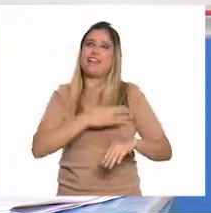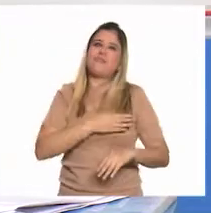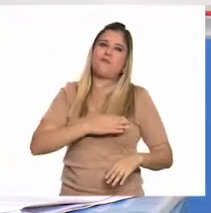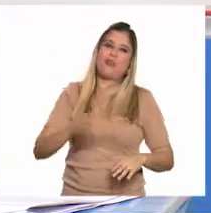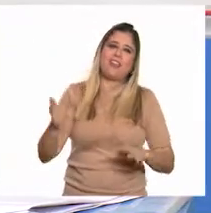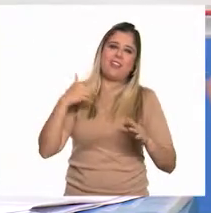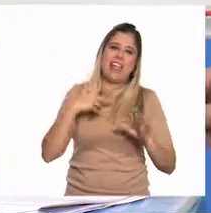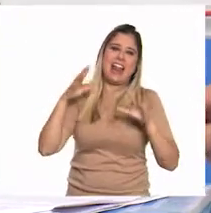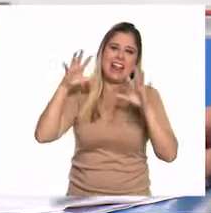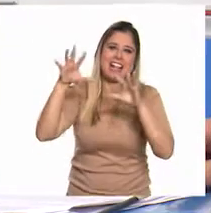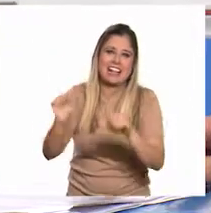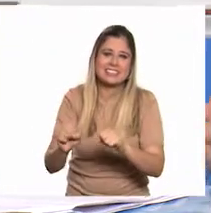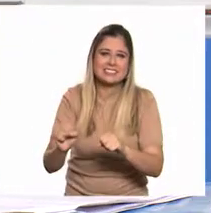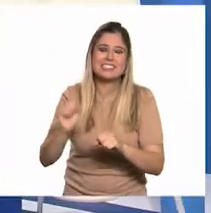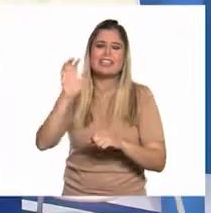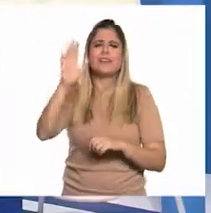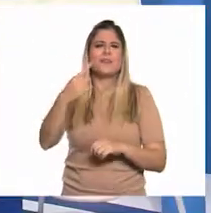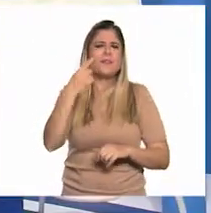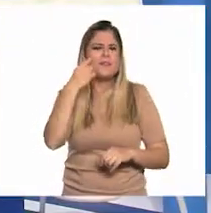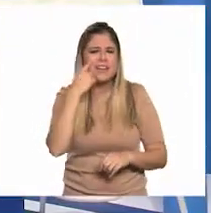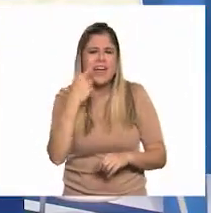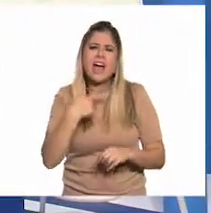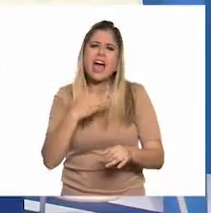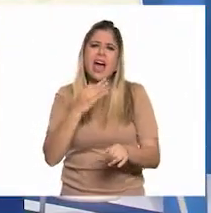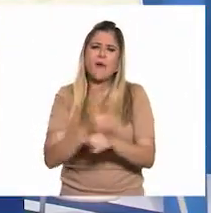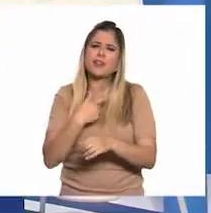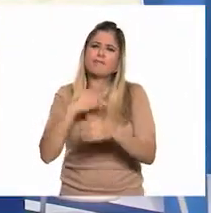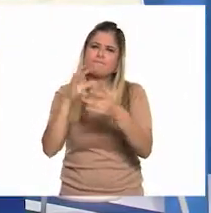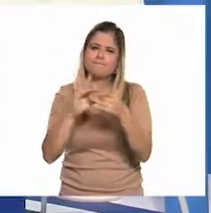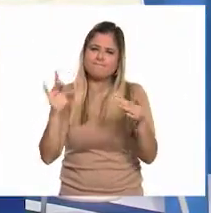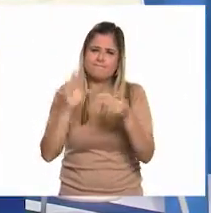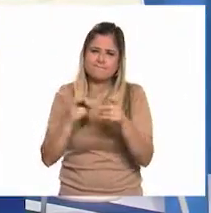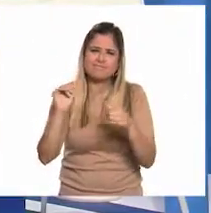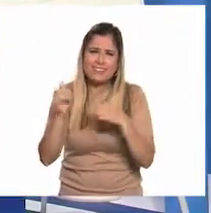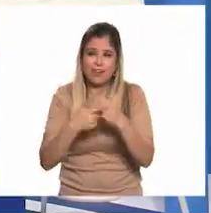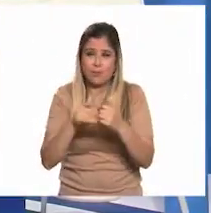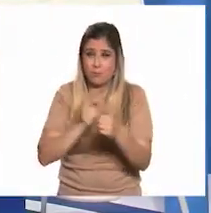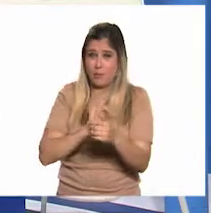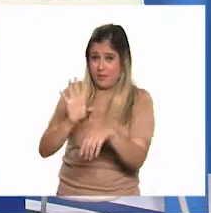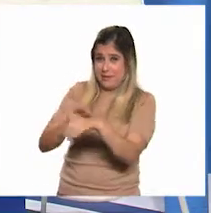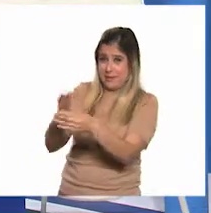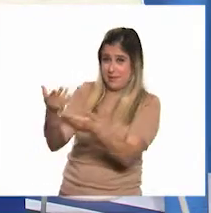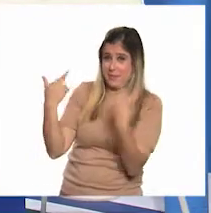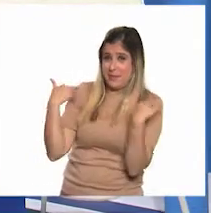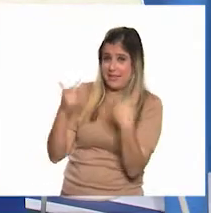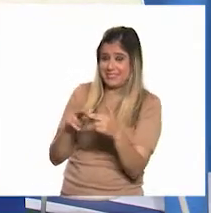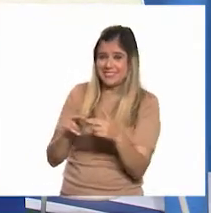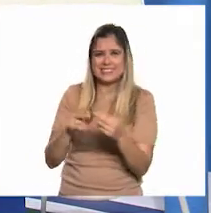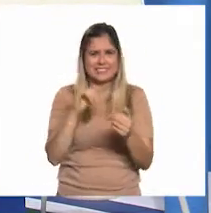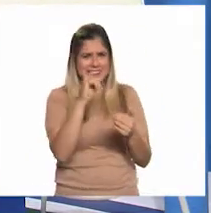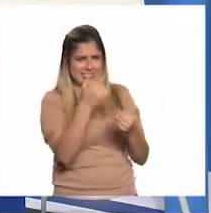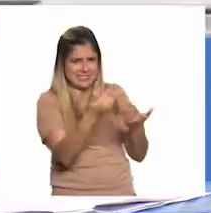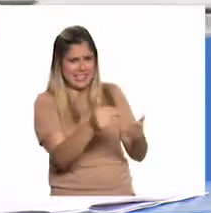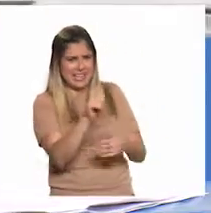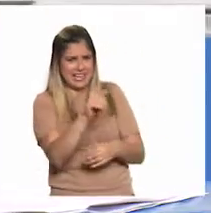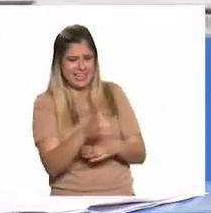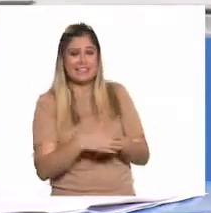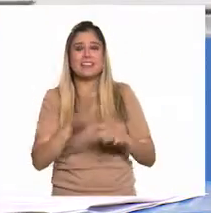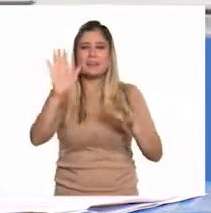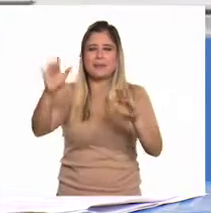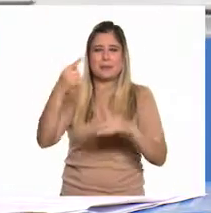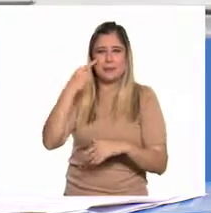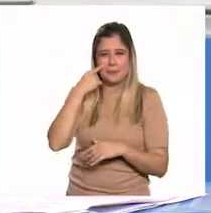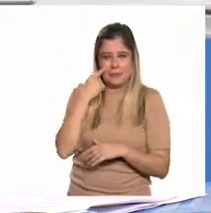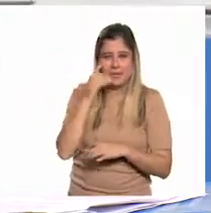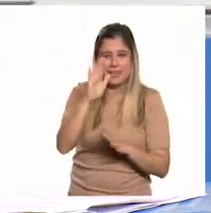que los alcancé! Es que quería compartirles algo. ¿Me da chance, profe? Claro que sí, Ale. Ajá, miren.